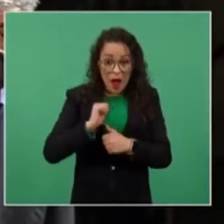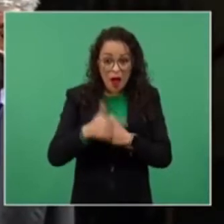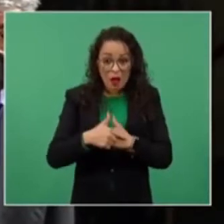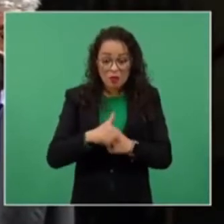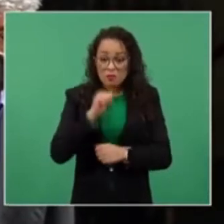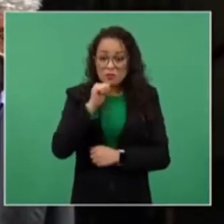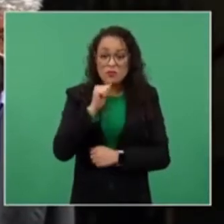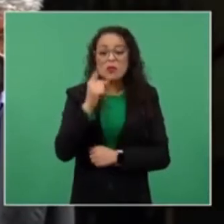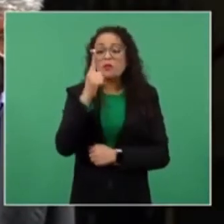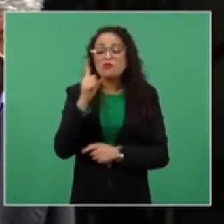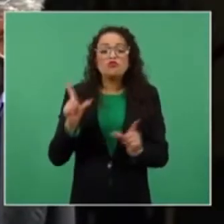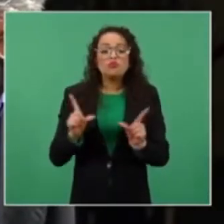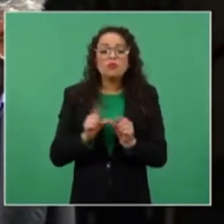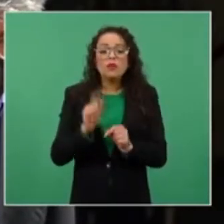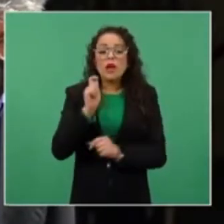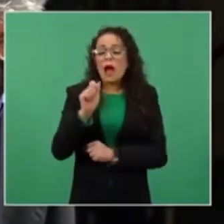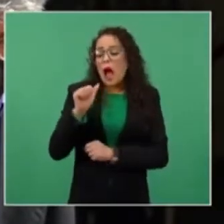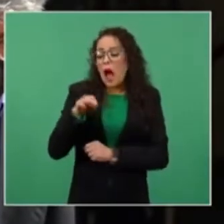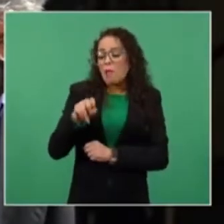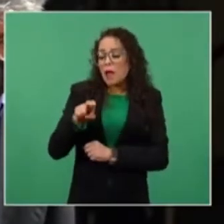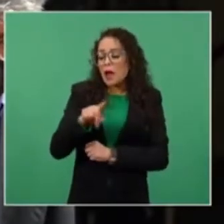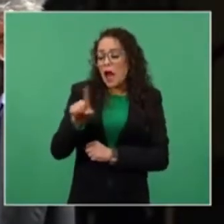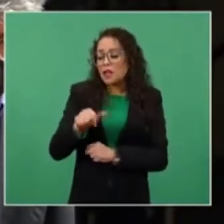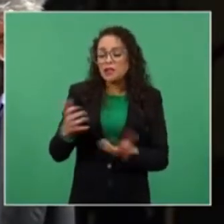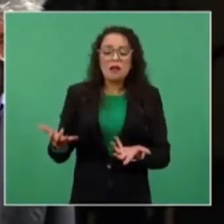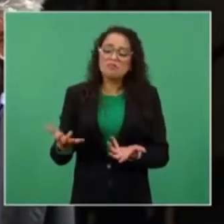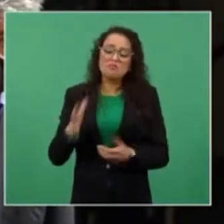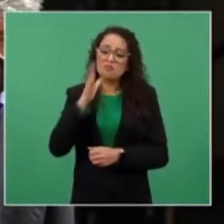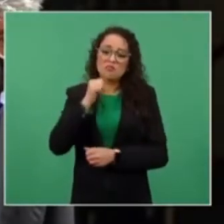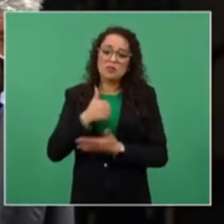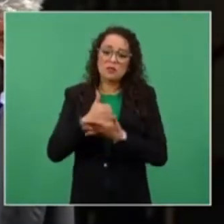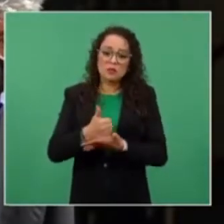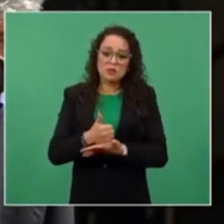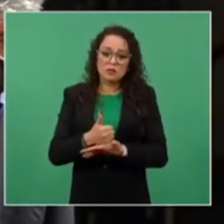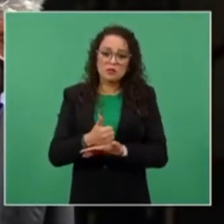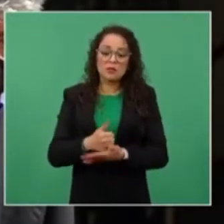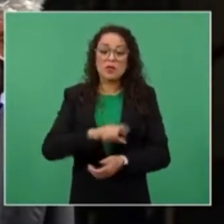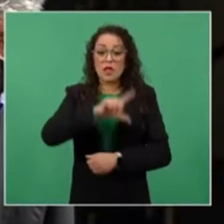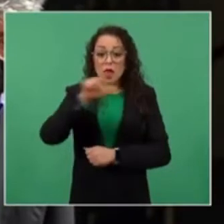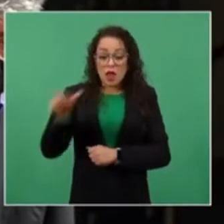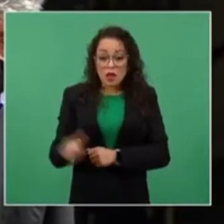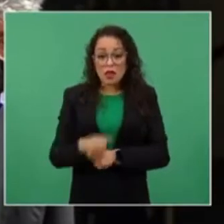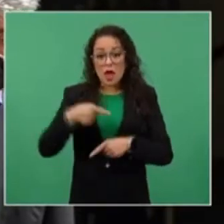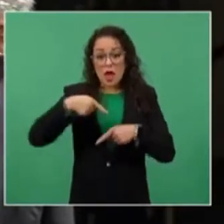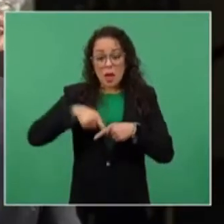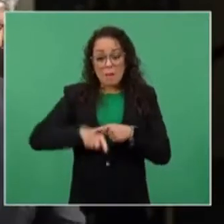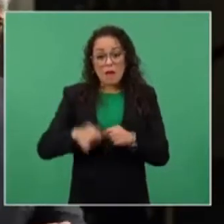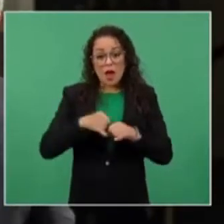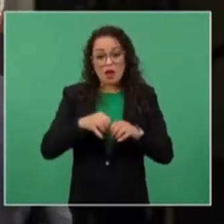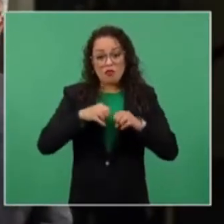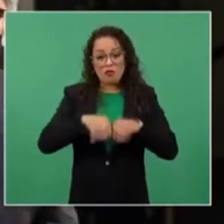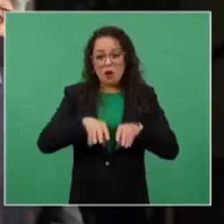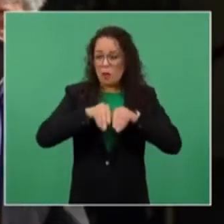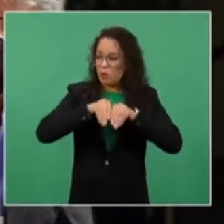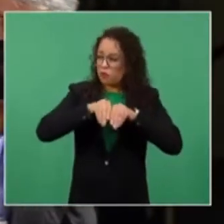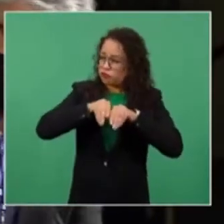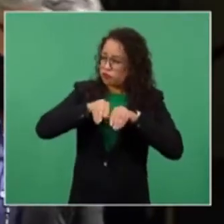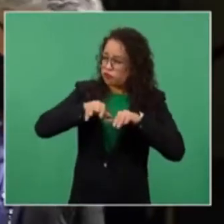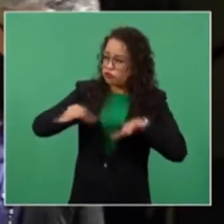amenazas. Se me inició una campaña de desprestigio que empezó desde